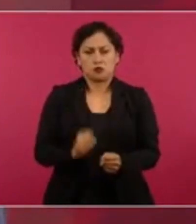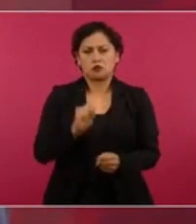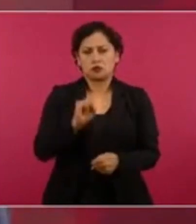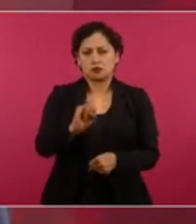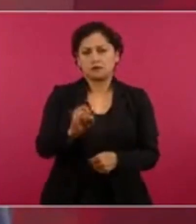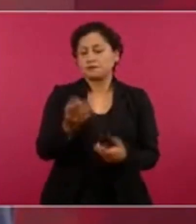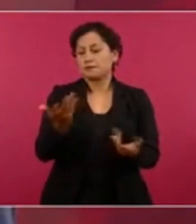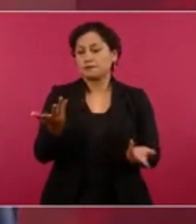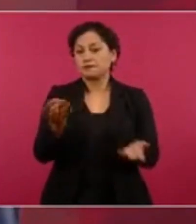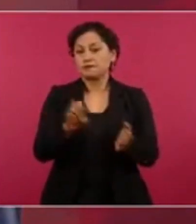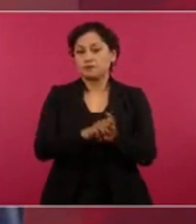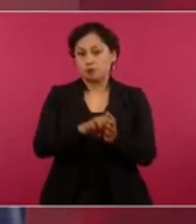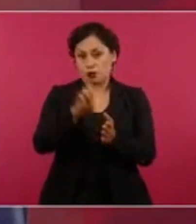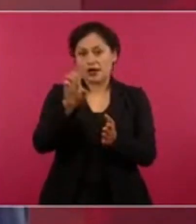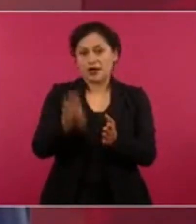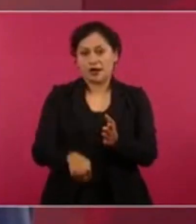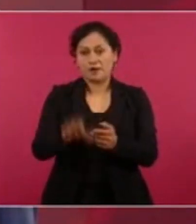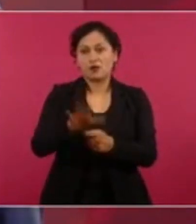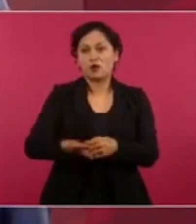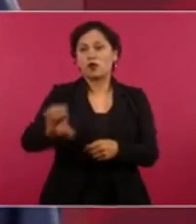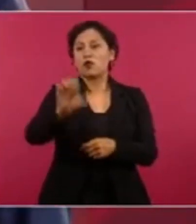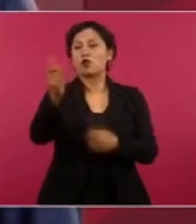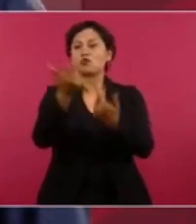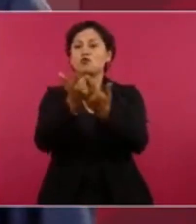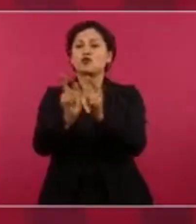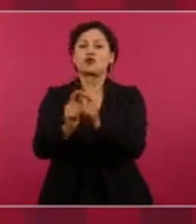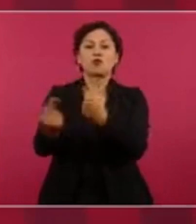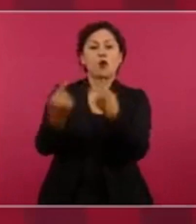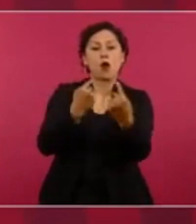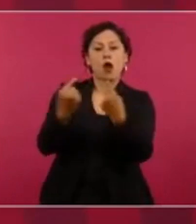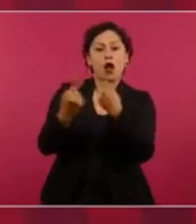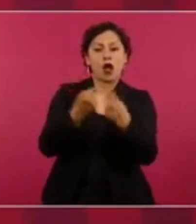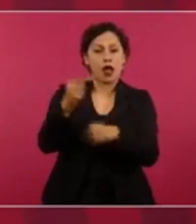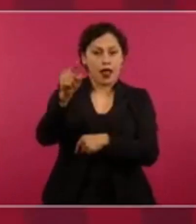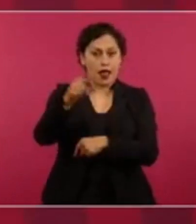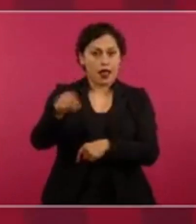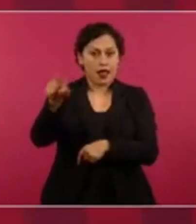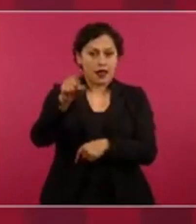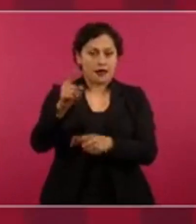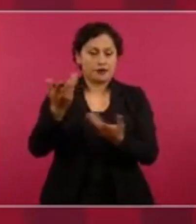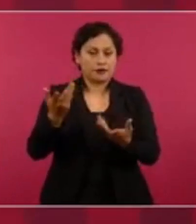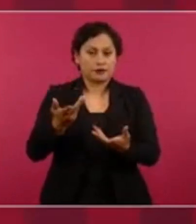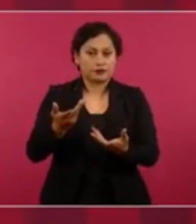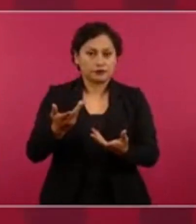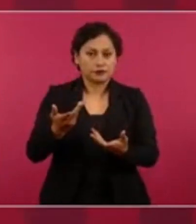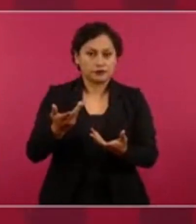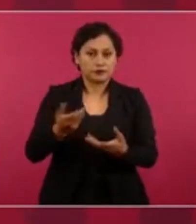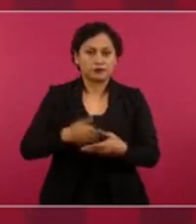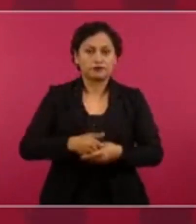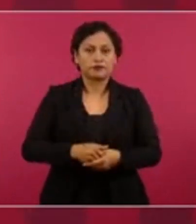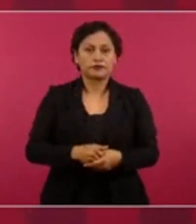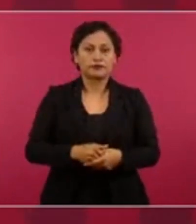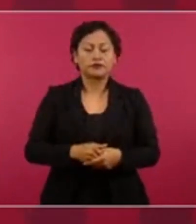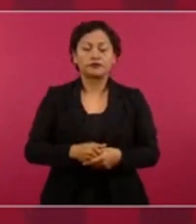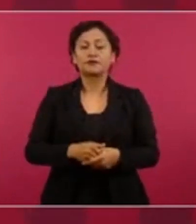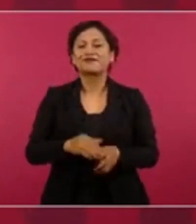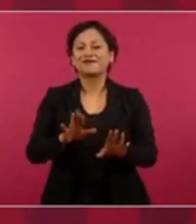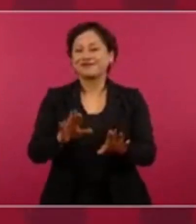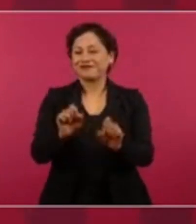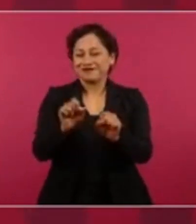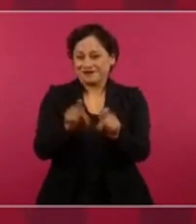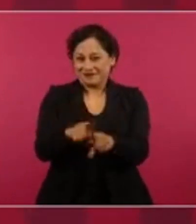de que los adversarios, un poco lo que decíamos aquí